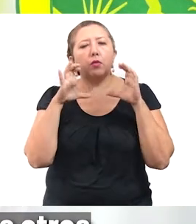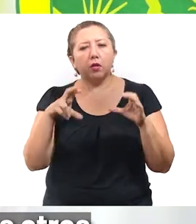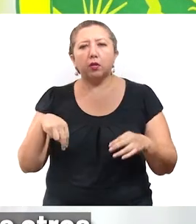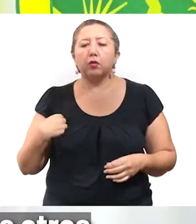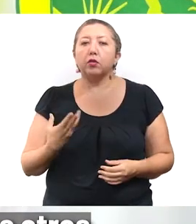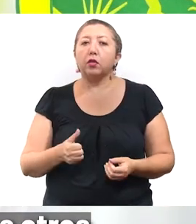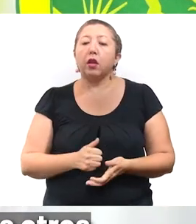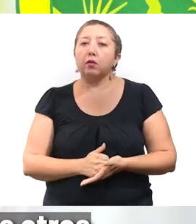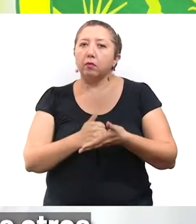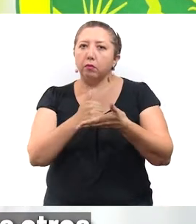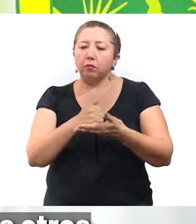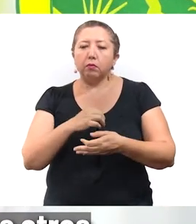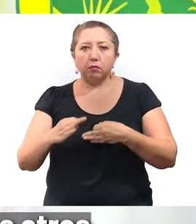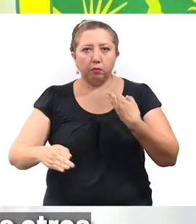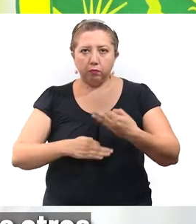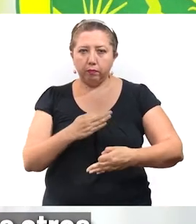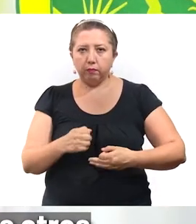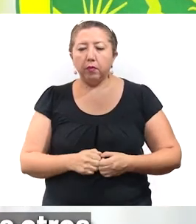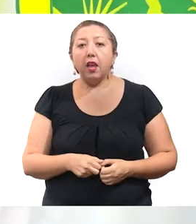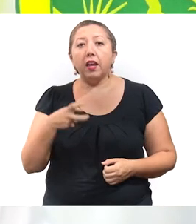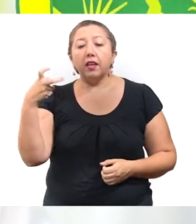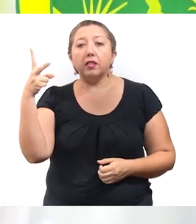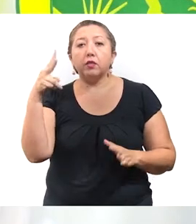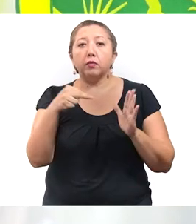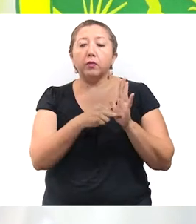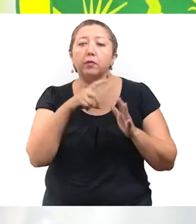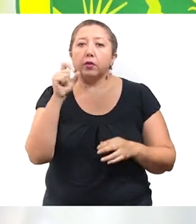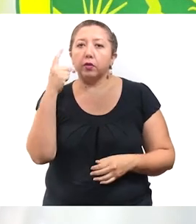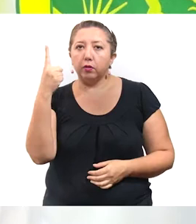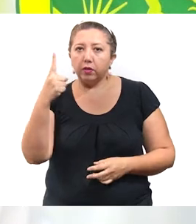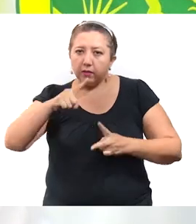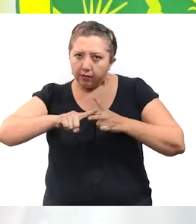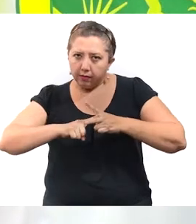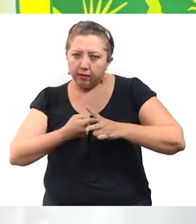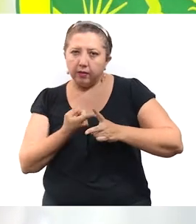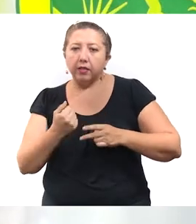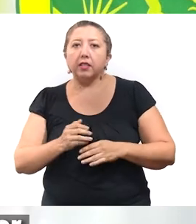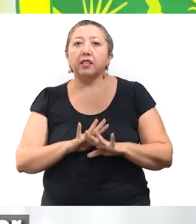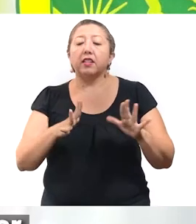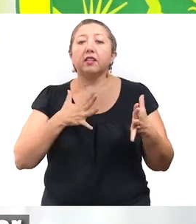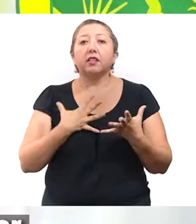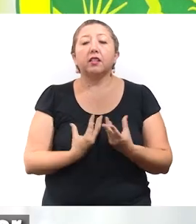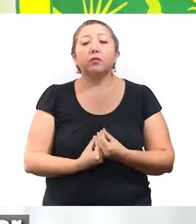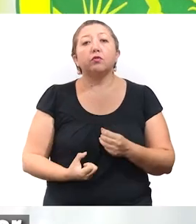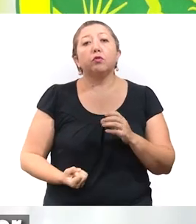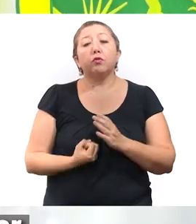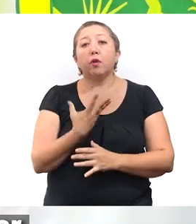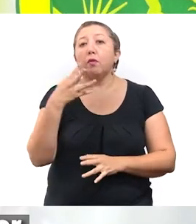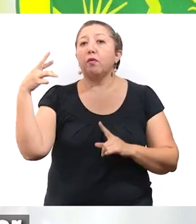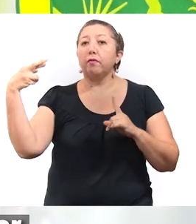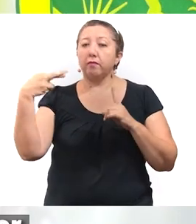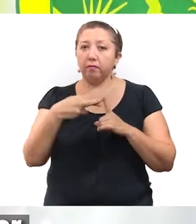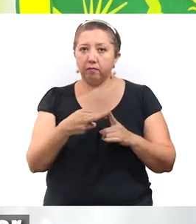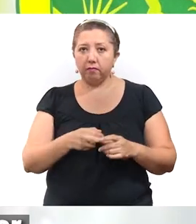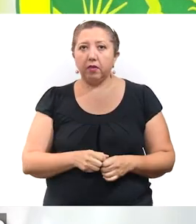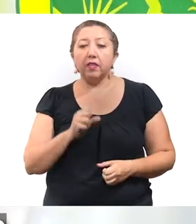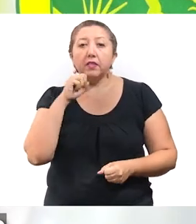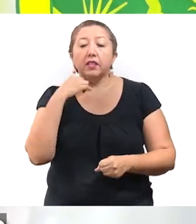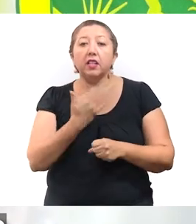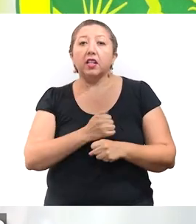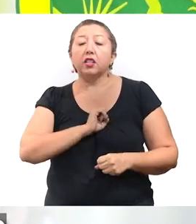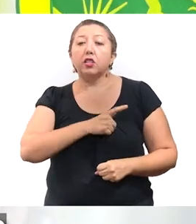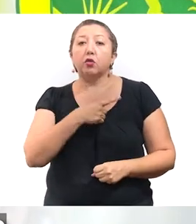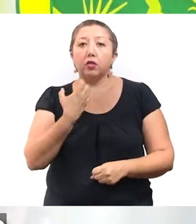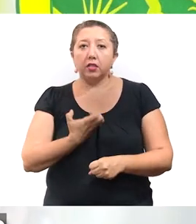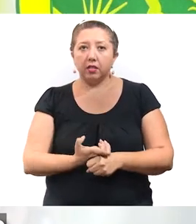cuidándonos y apoyándonos los unos a los otros. Y en este 2021 que apenas inicia, ya tenemos un nuevo reto que superar. La